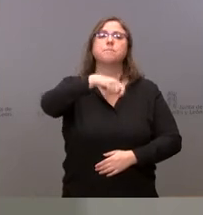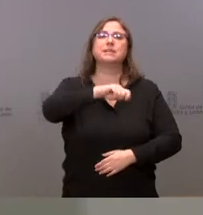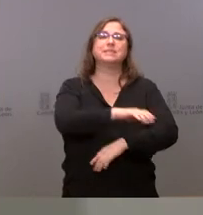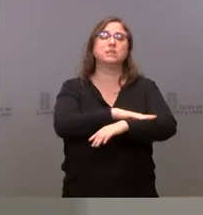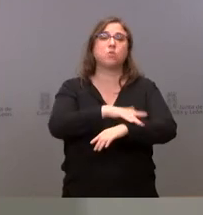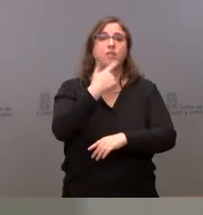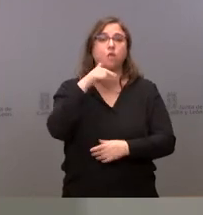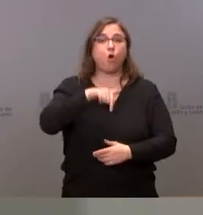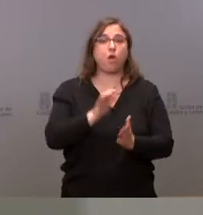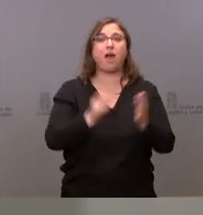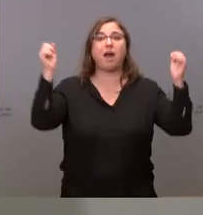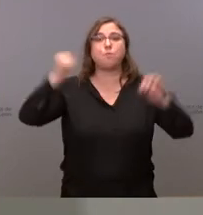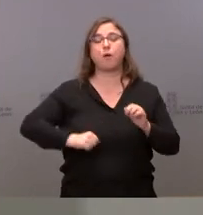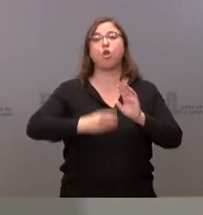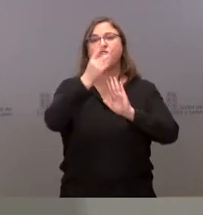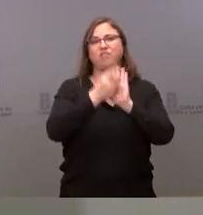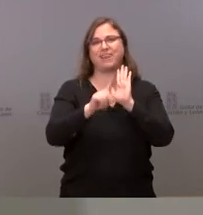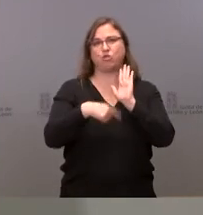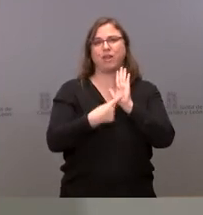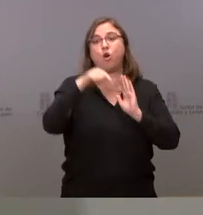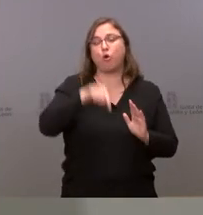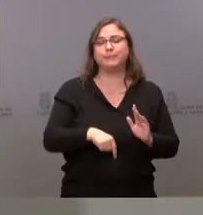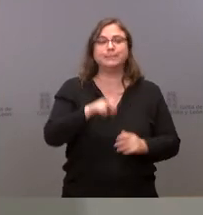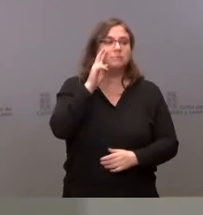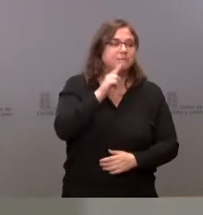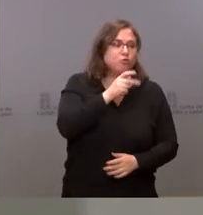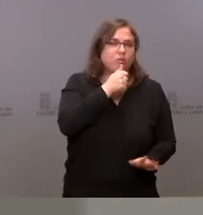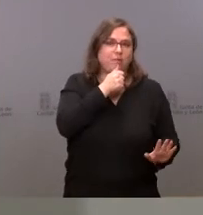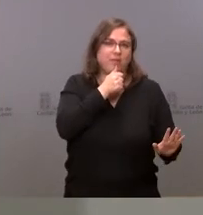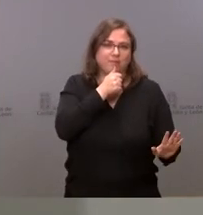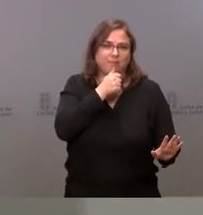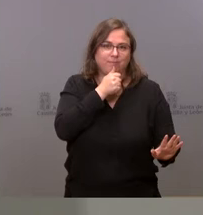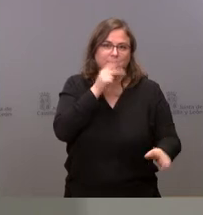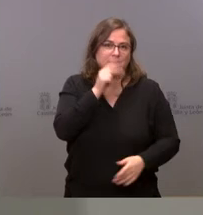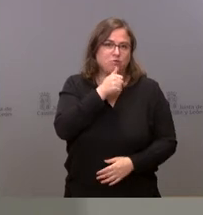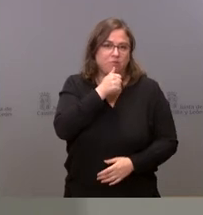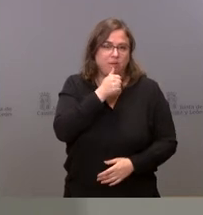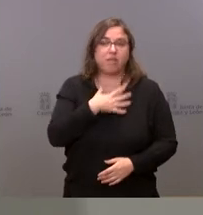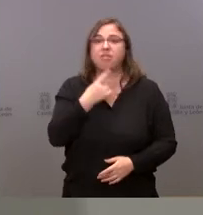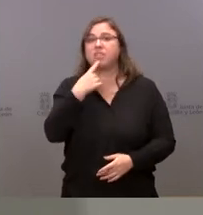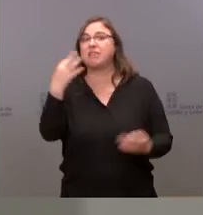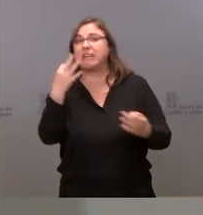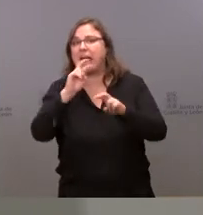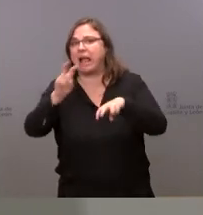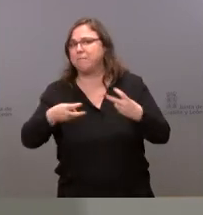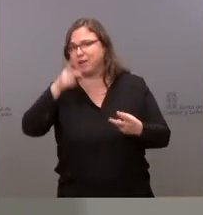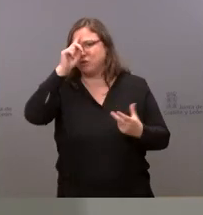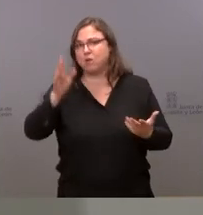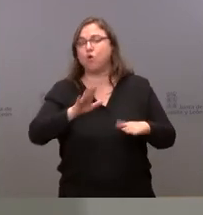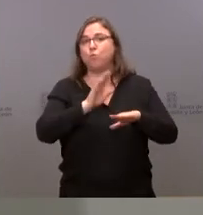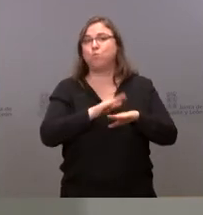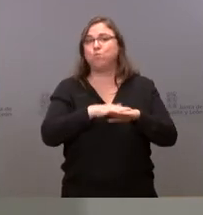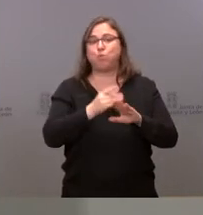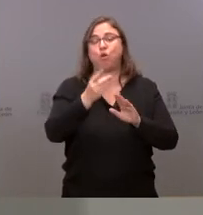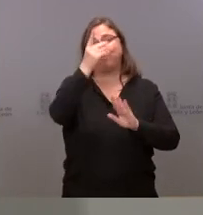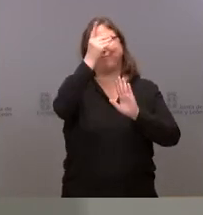hoy aprobaría el decreto ley por tanto nosotros sin ver el decreto ley no podemos señalar qué es lo que cambia porque lógicamente es el decreto